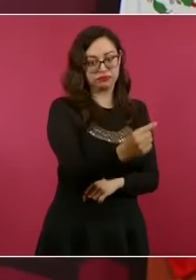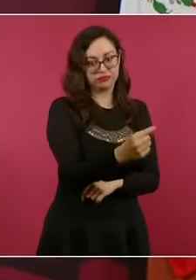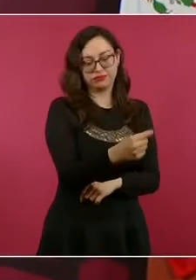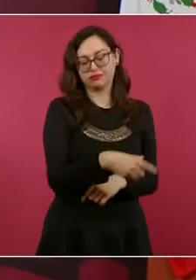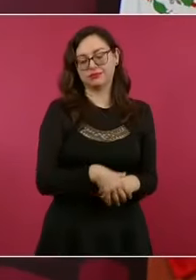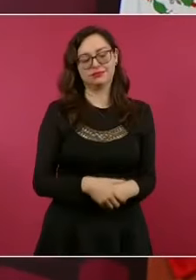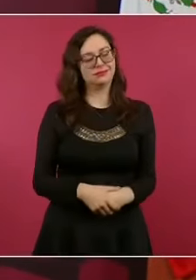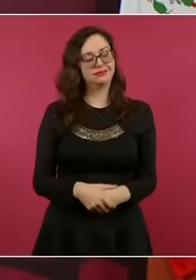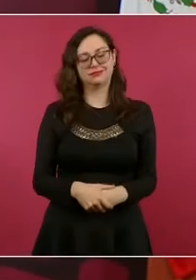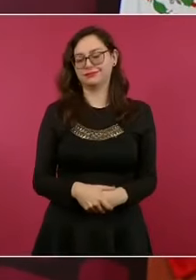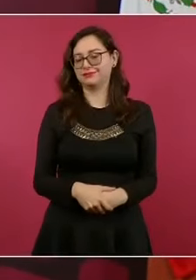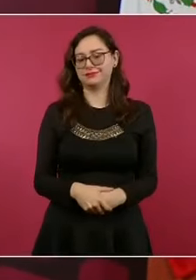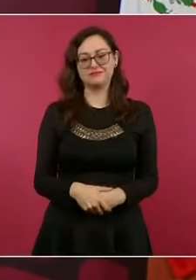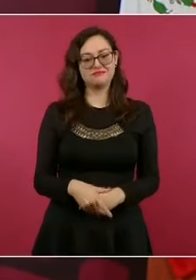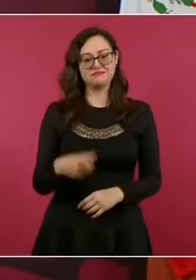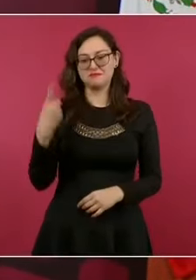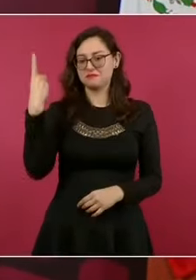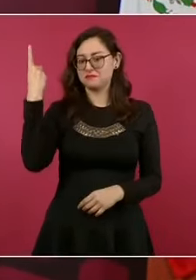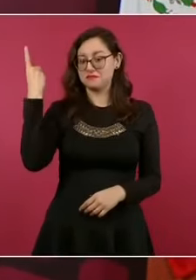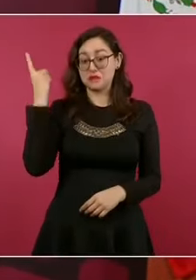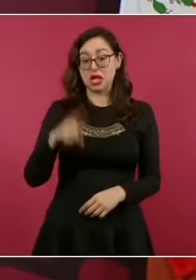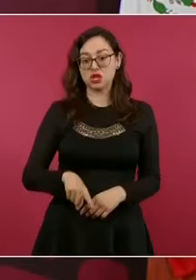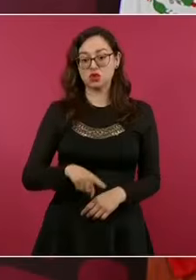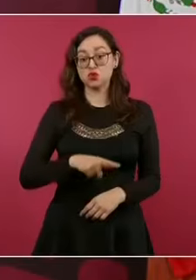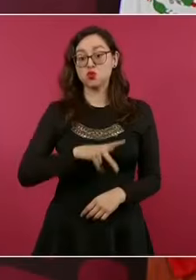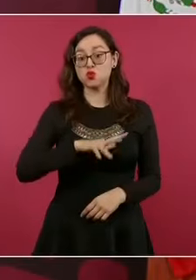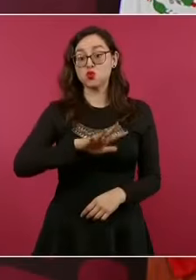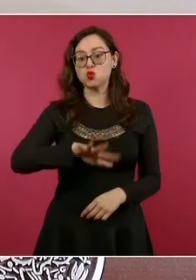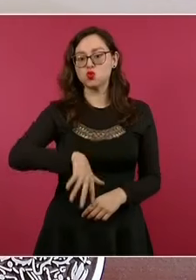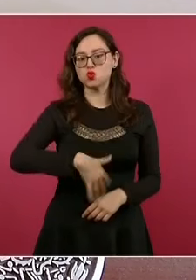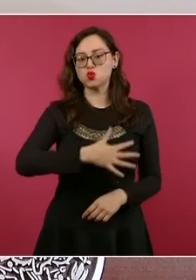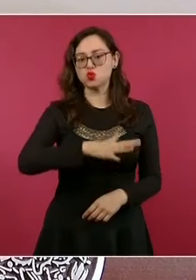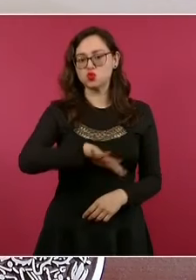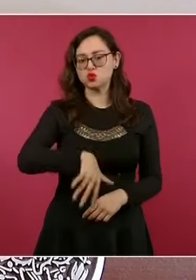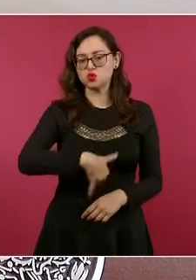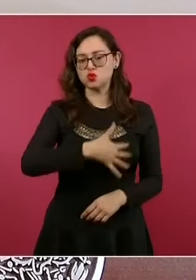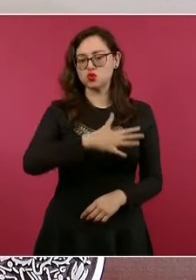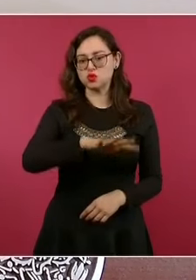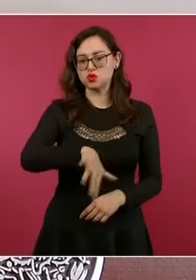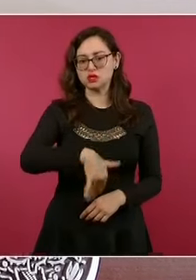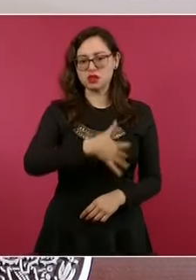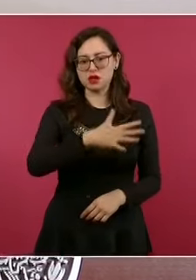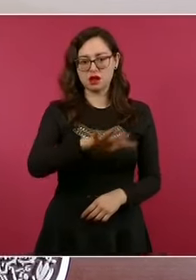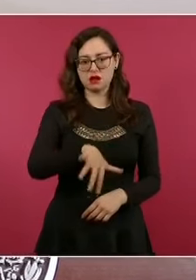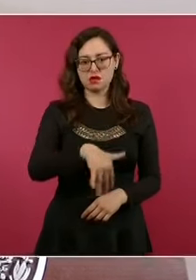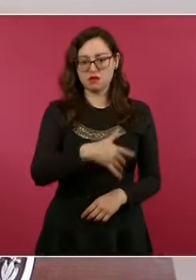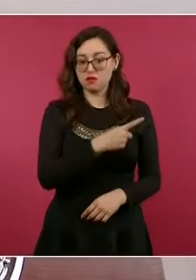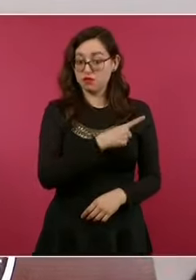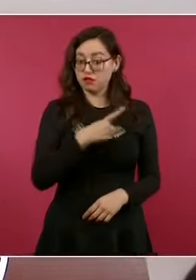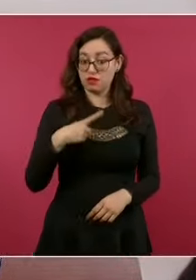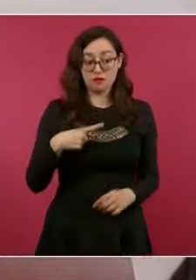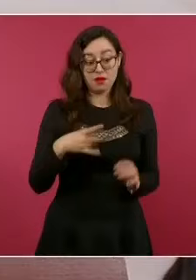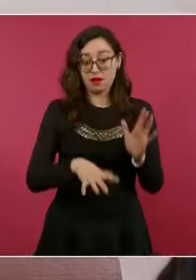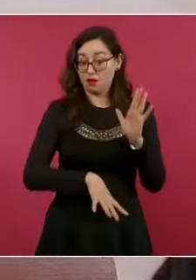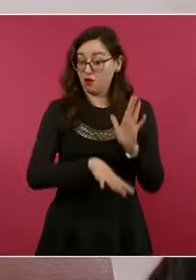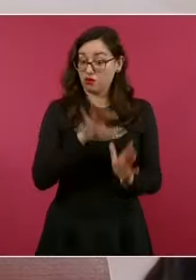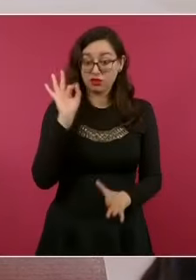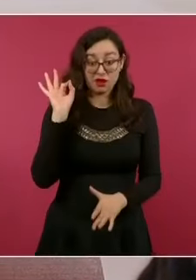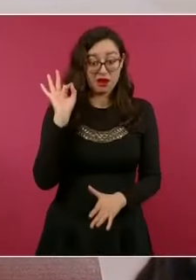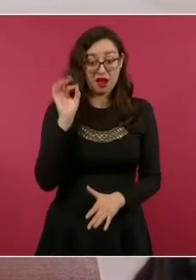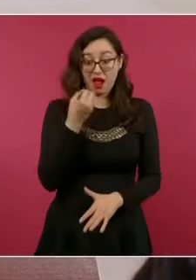instrucción de que se le encontrara,